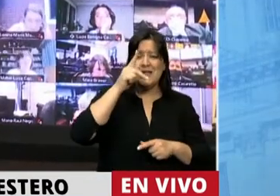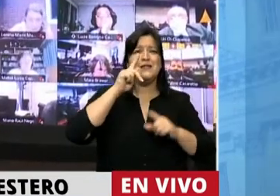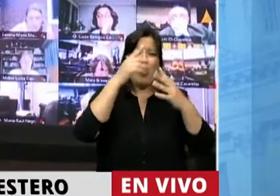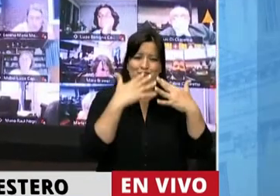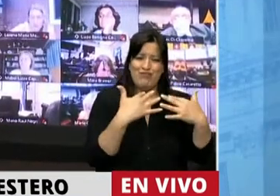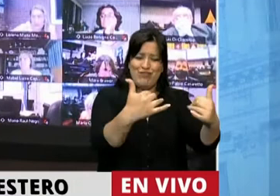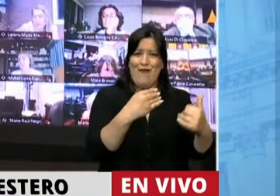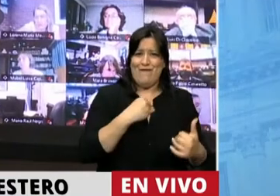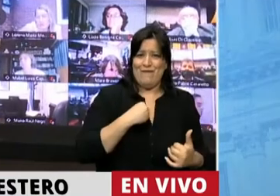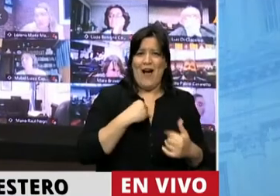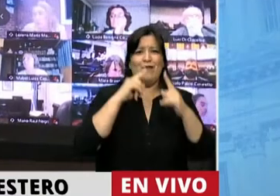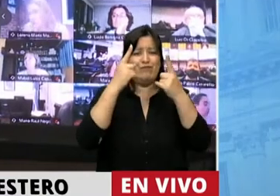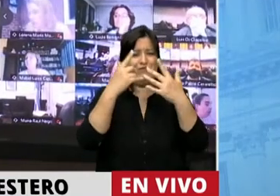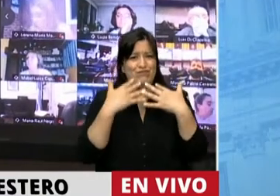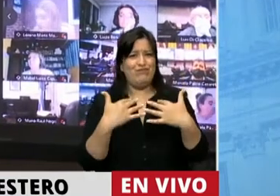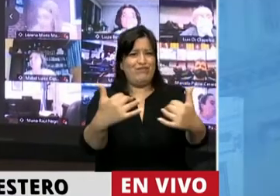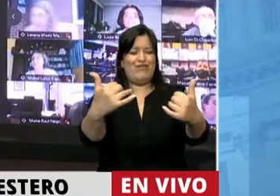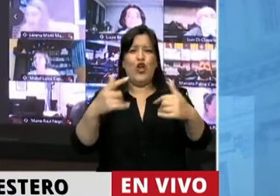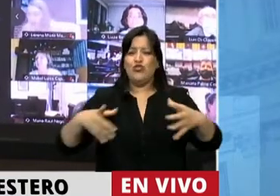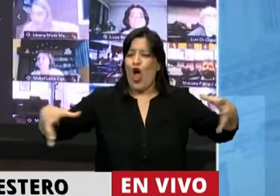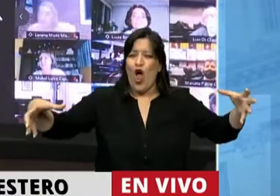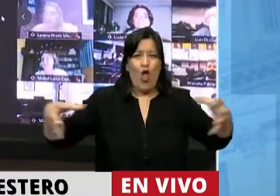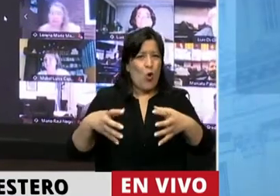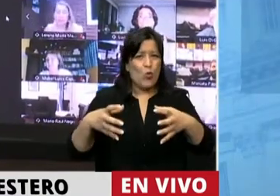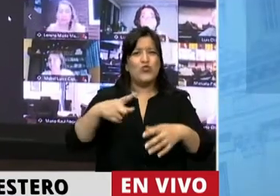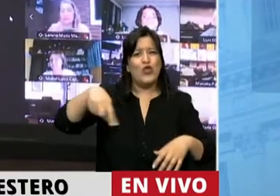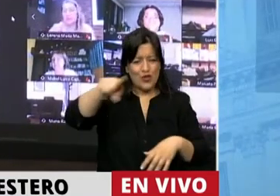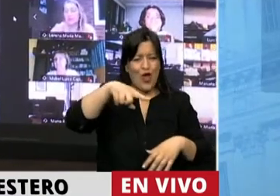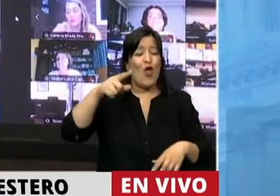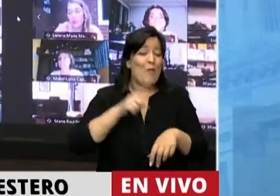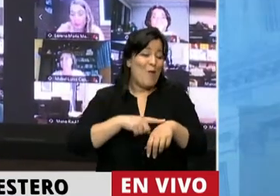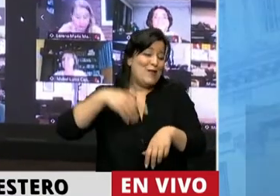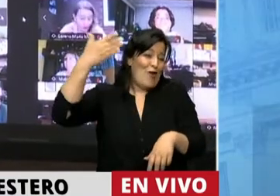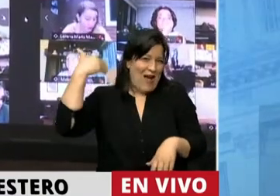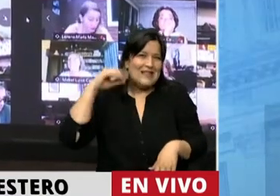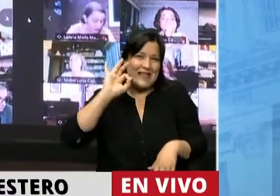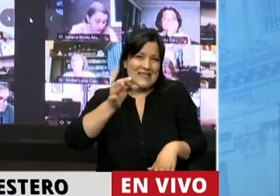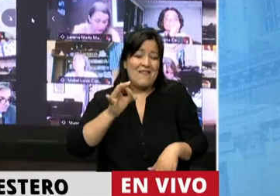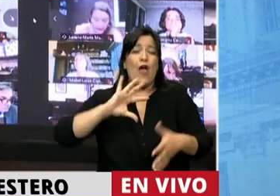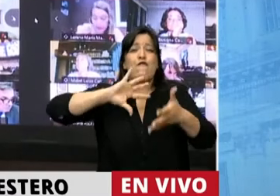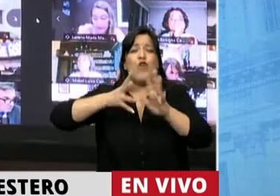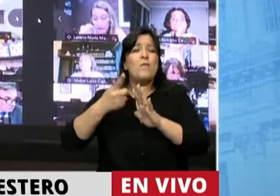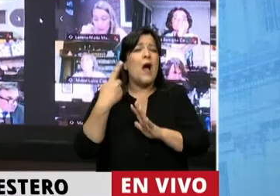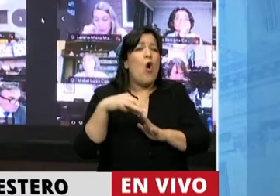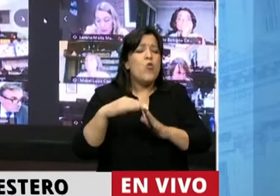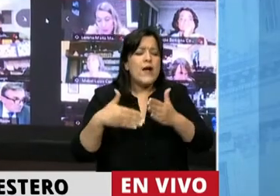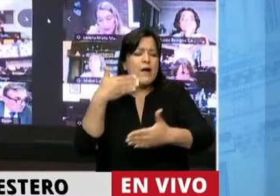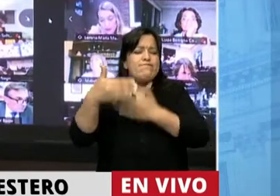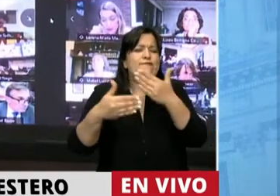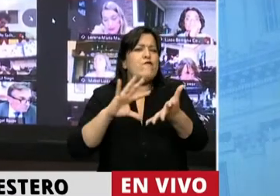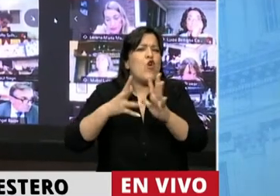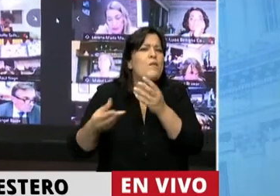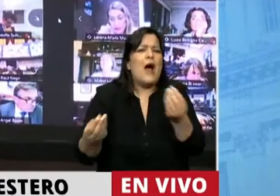seguidores. Pero estaba todo el pueblo junto, sabiendo que de la única forma que podíamos salir adelante